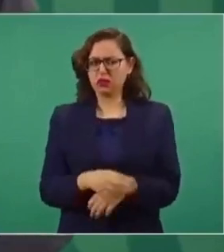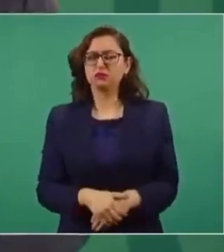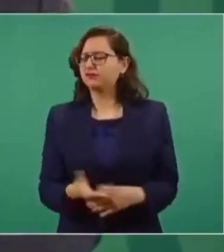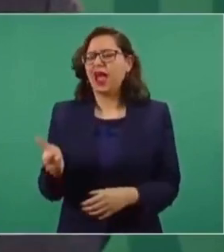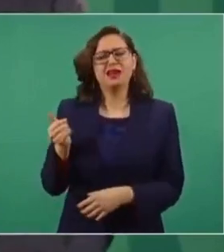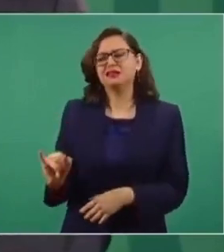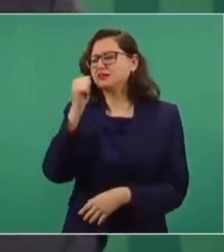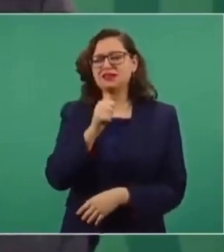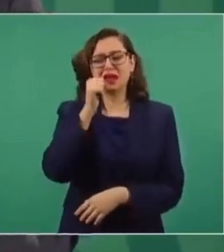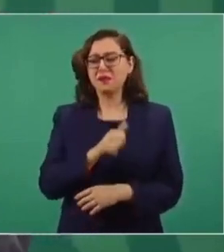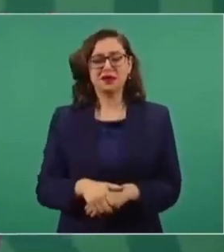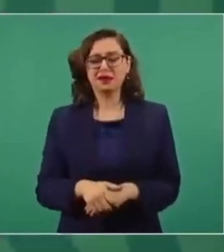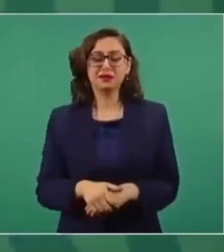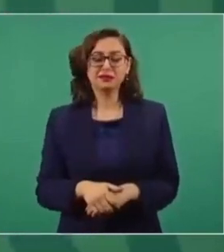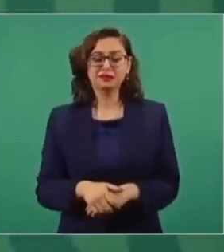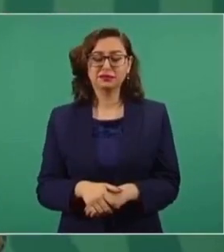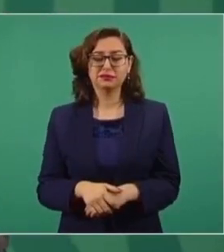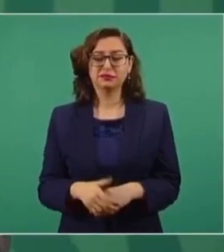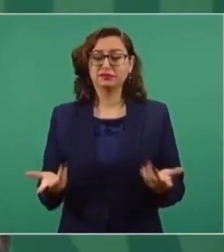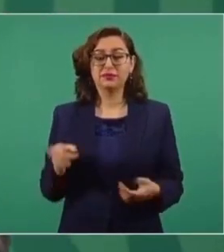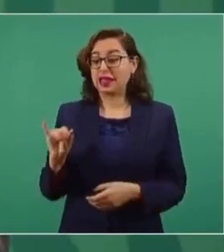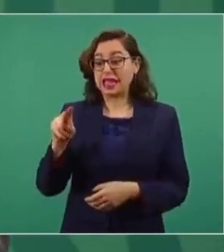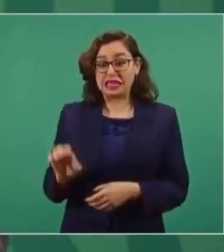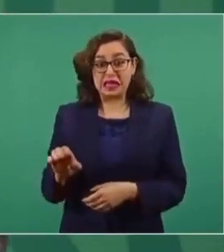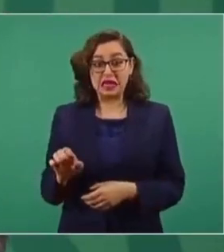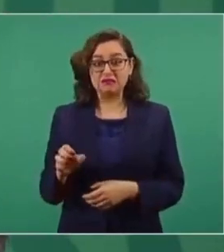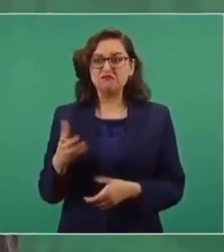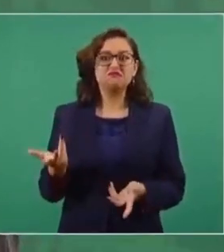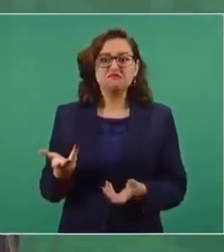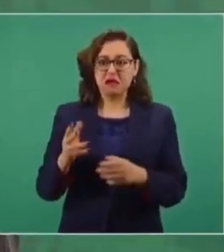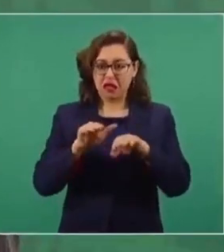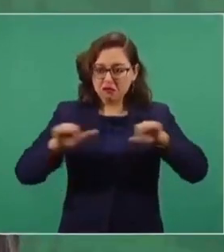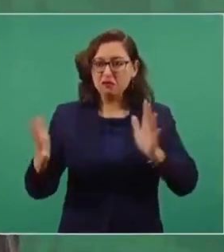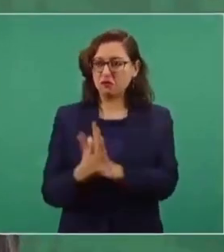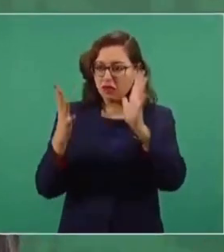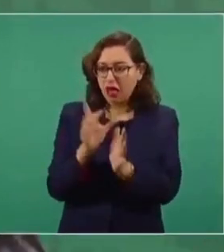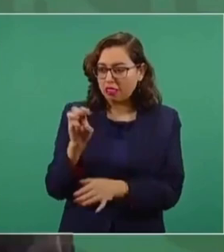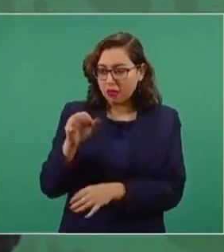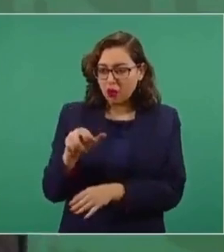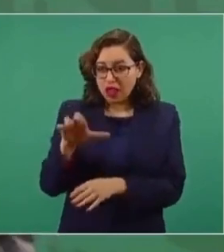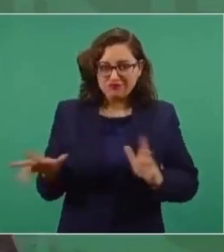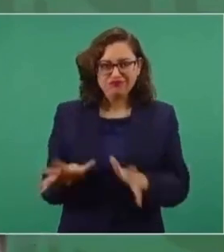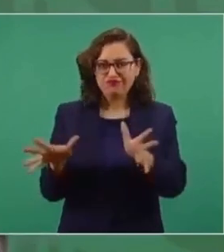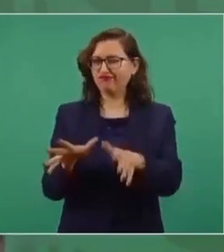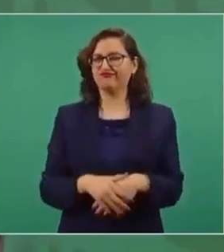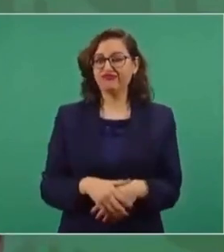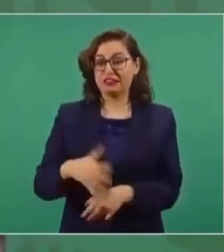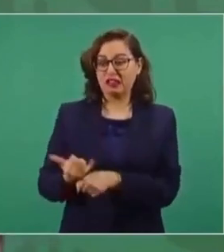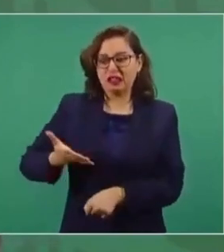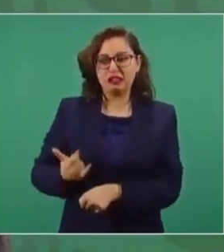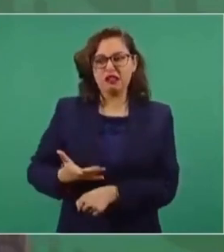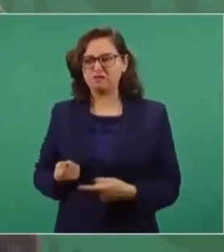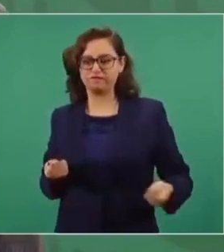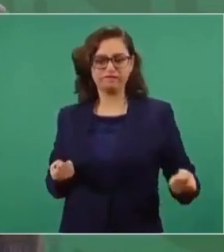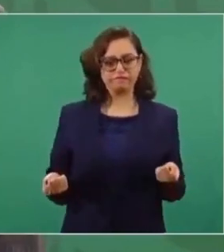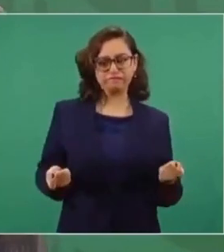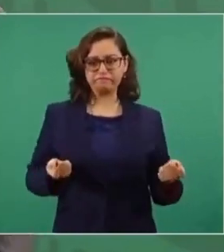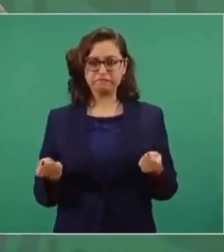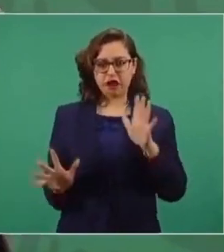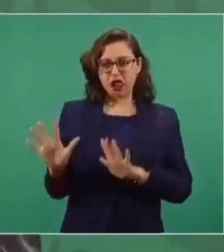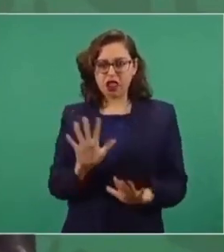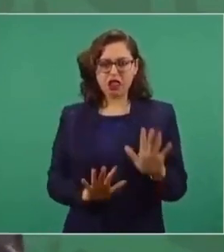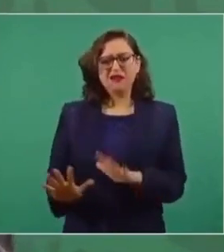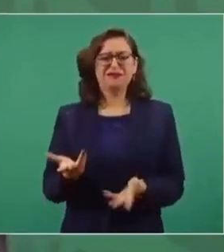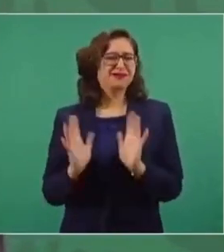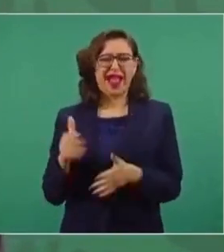ellos están ahí para impedir la democracia. Desde tiempo atrás el presidente del INE,